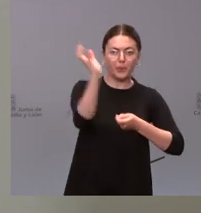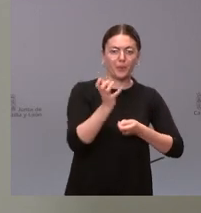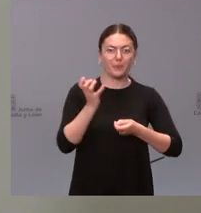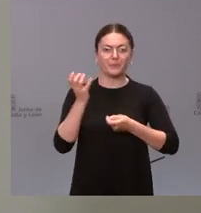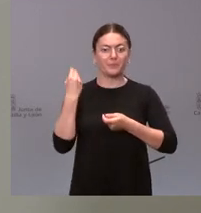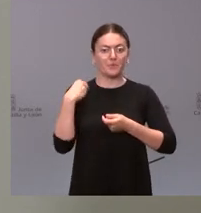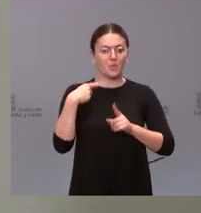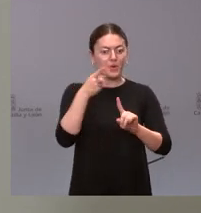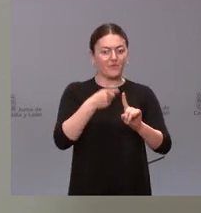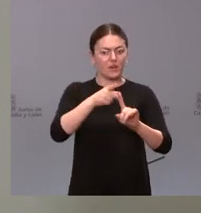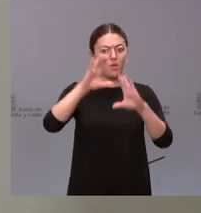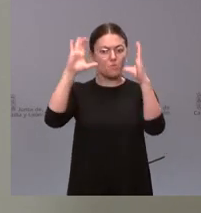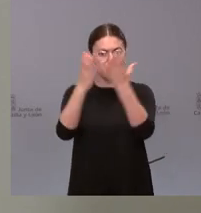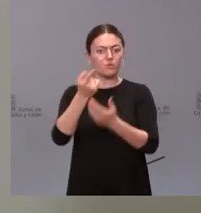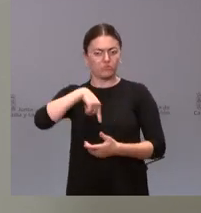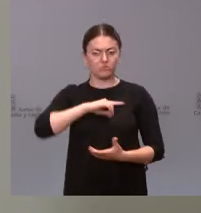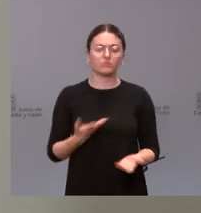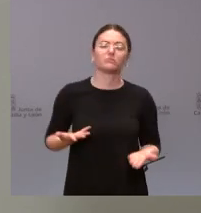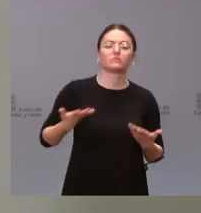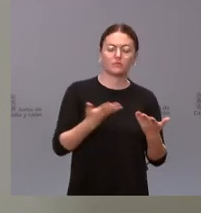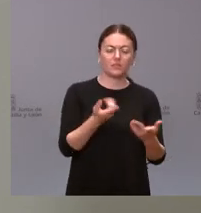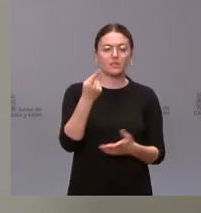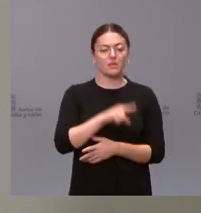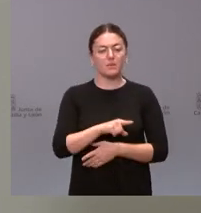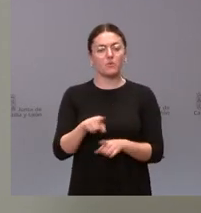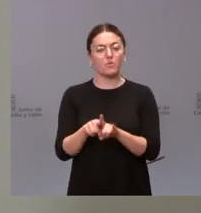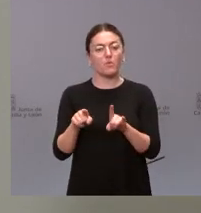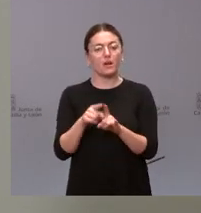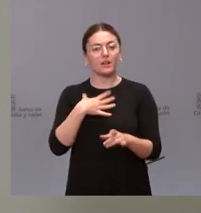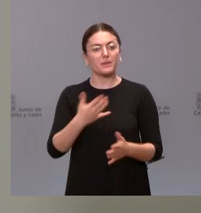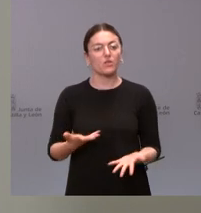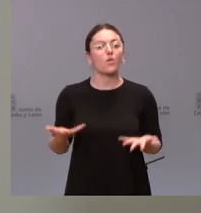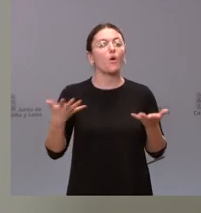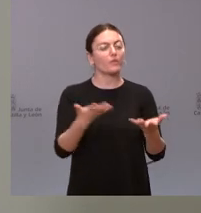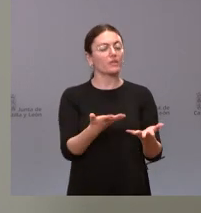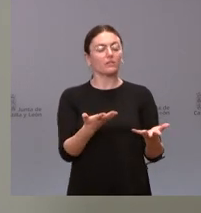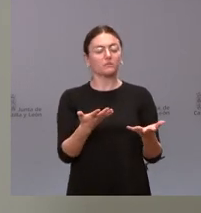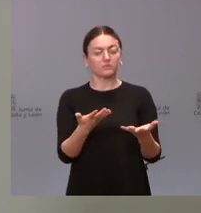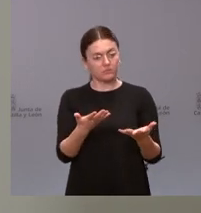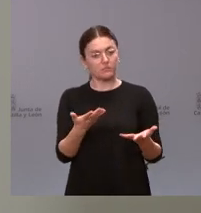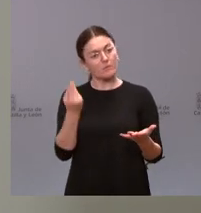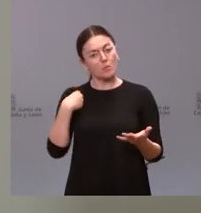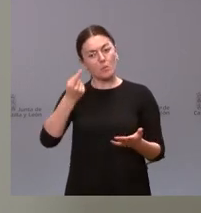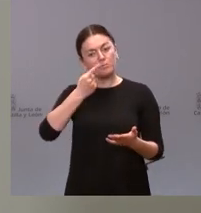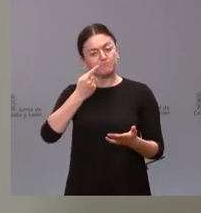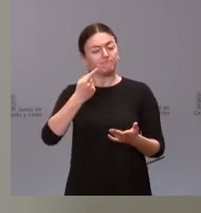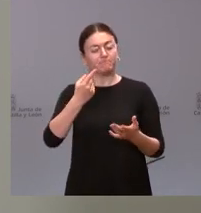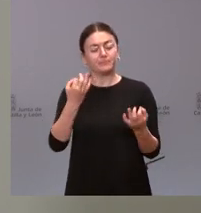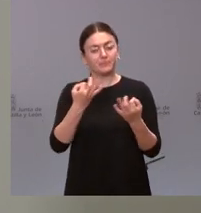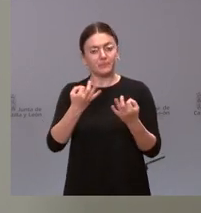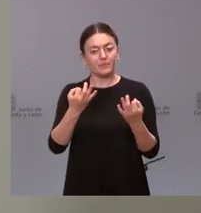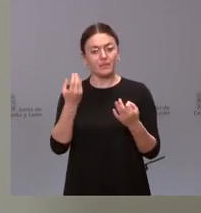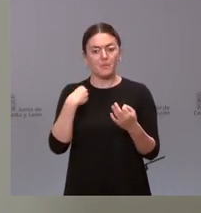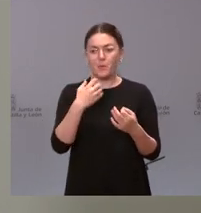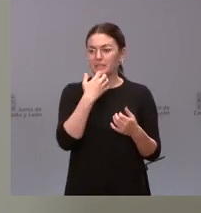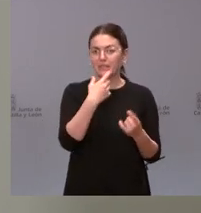mundial pues lógicamente estamos a su disposición y por tanto a todo lo que podemos ofrecer la cuestión es que en todo aquello más que se pueda